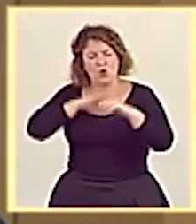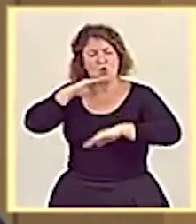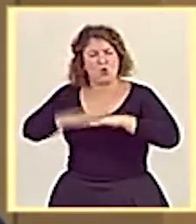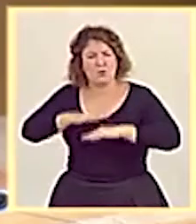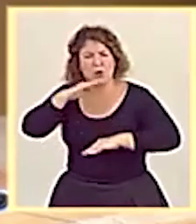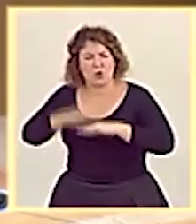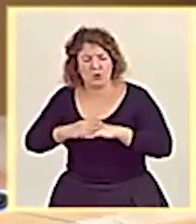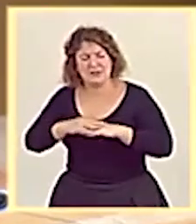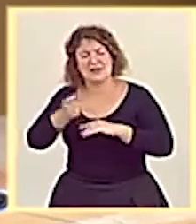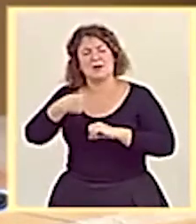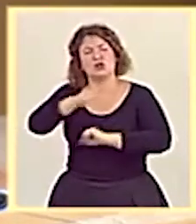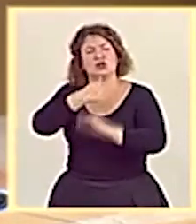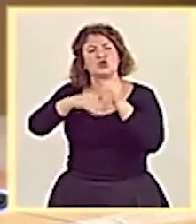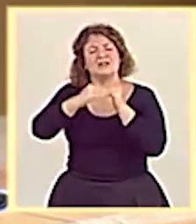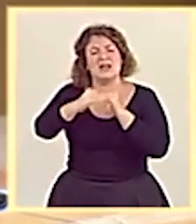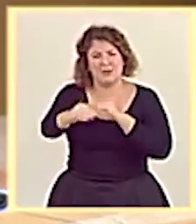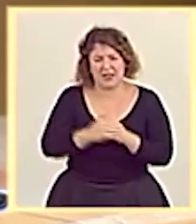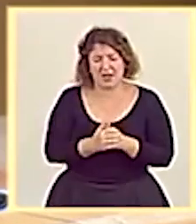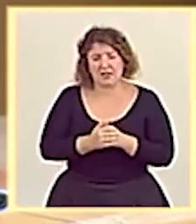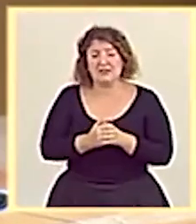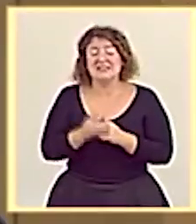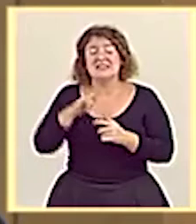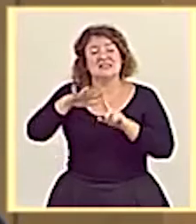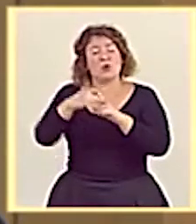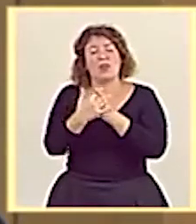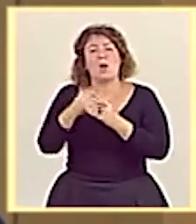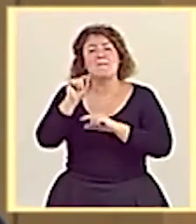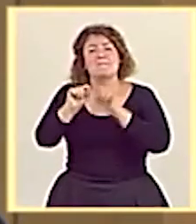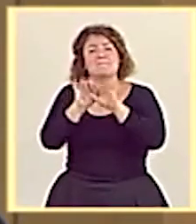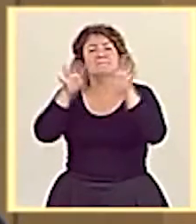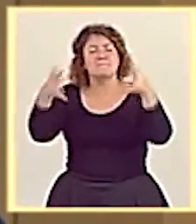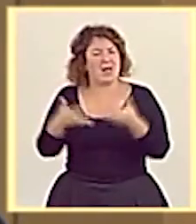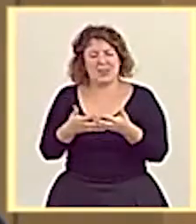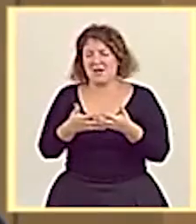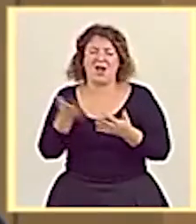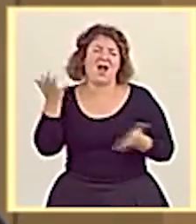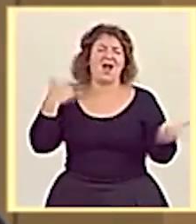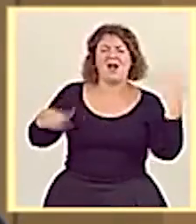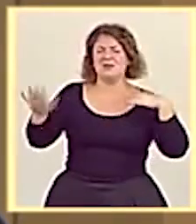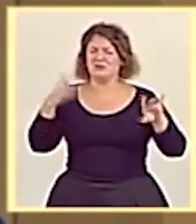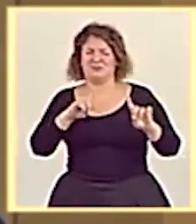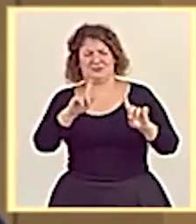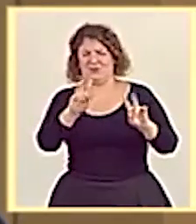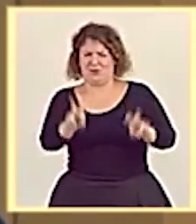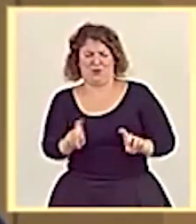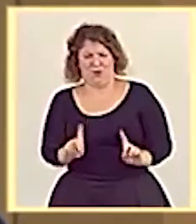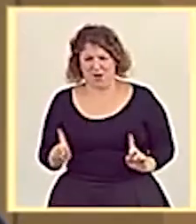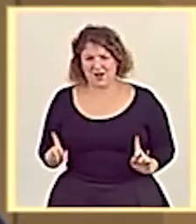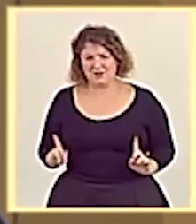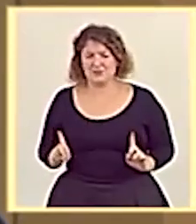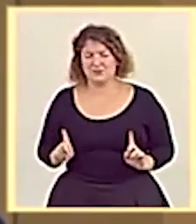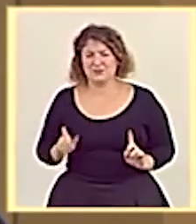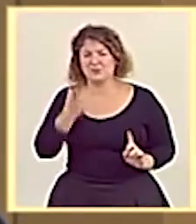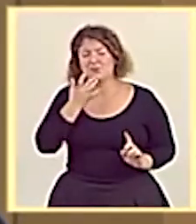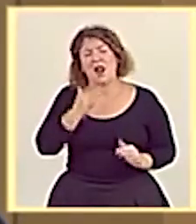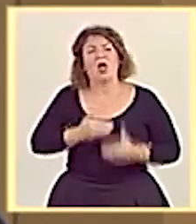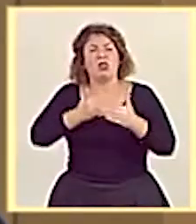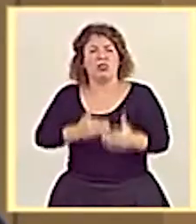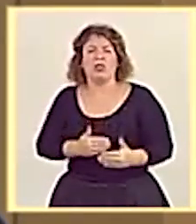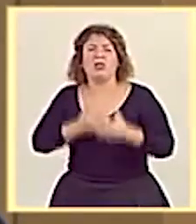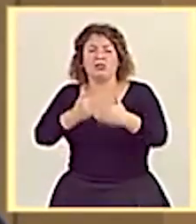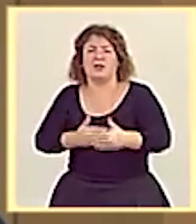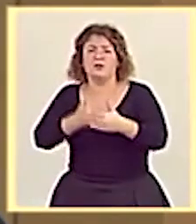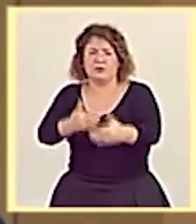sostenibilidad. La situación creada por la pandemia no puede ser una excusa para incumplir o retrasar los compromisos.